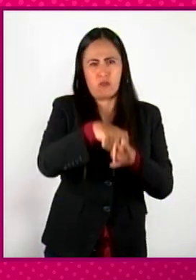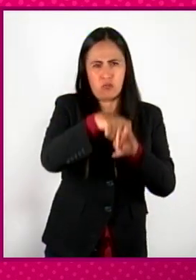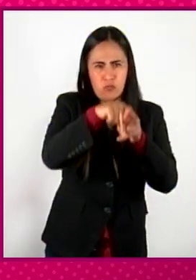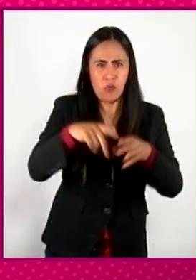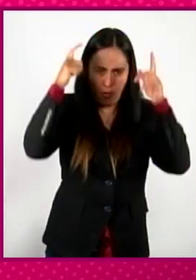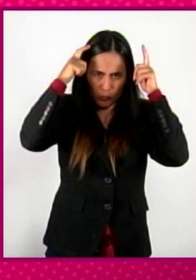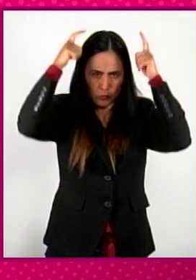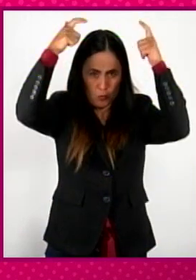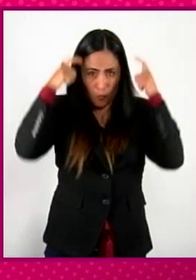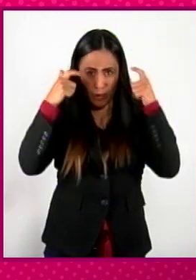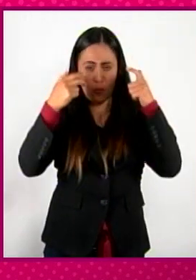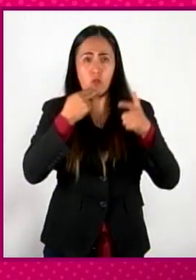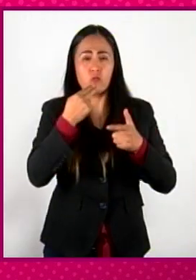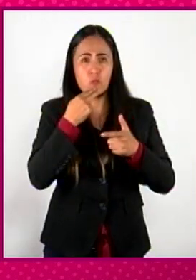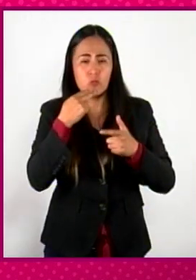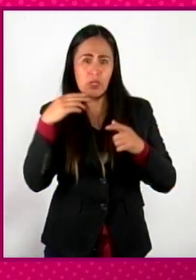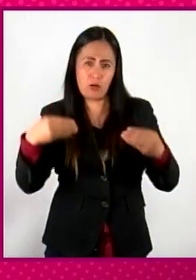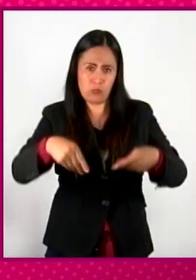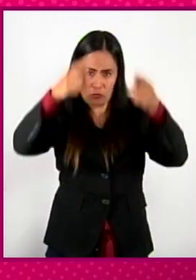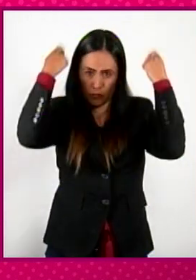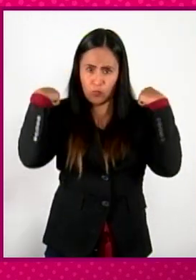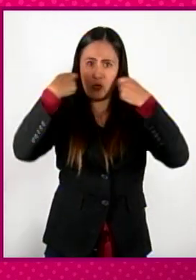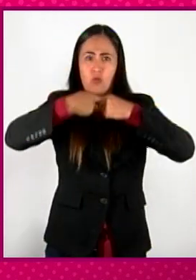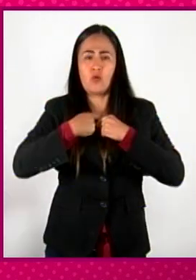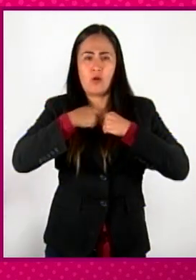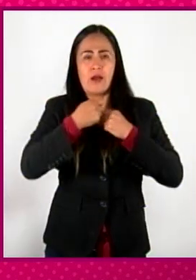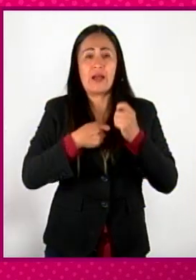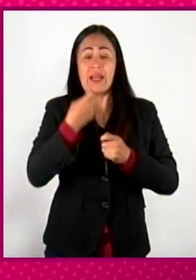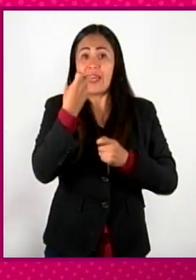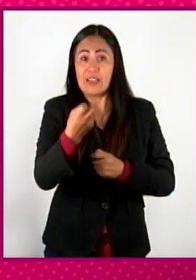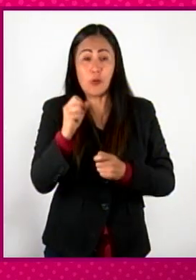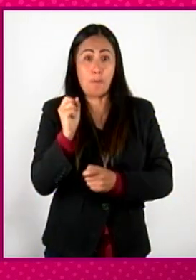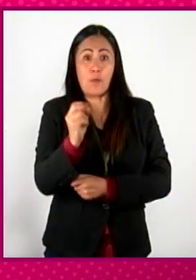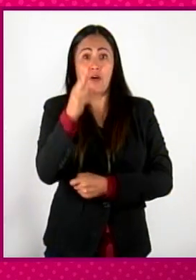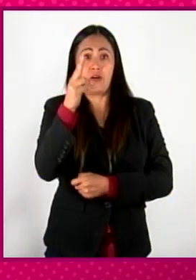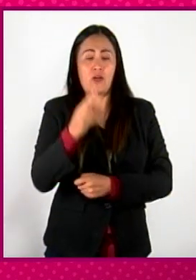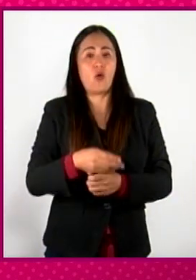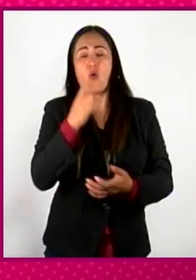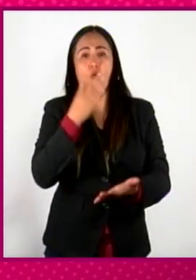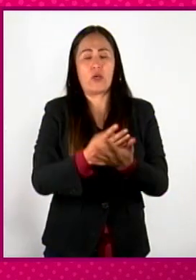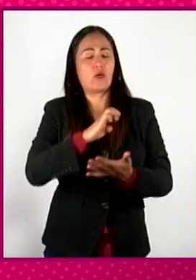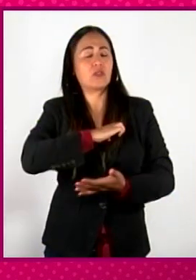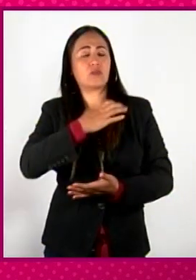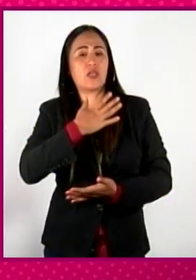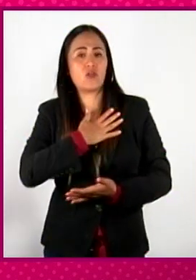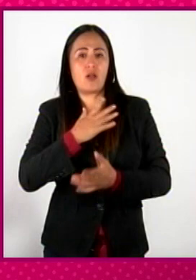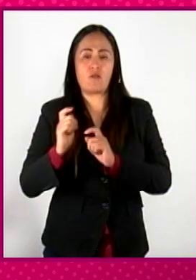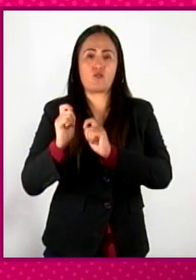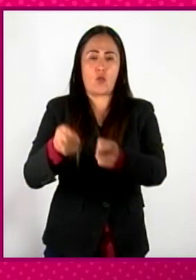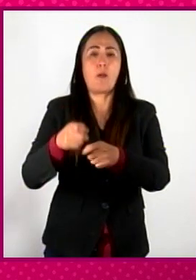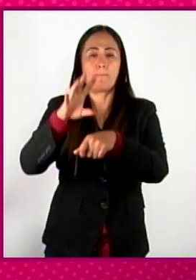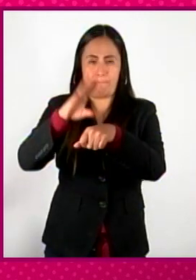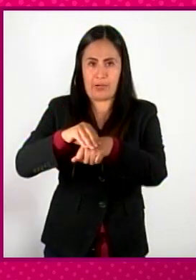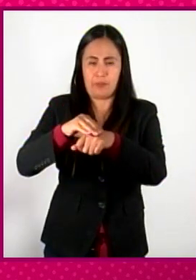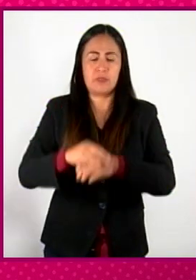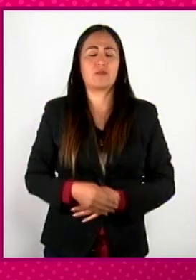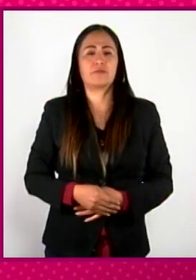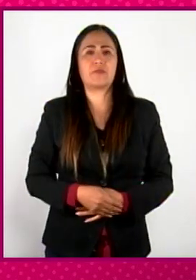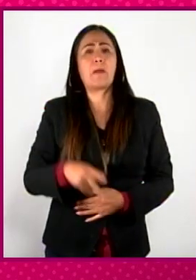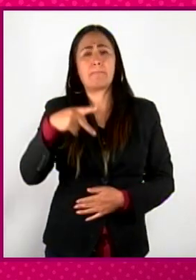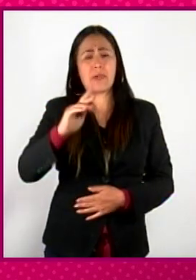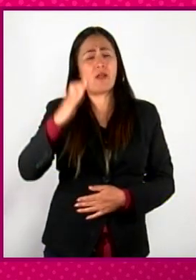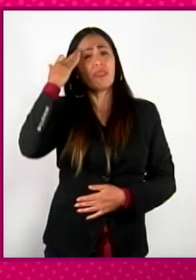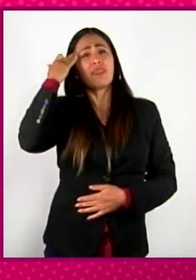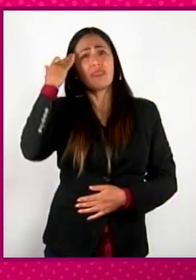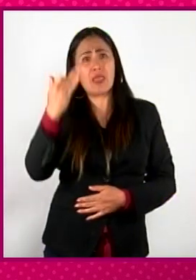sombrero, para traer capa, que eran privilegios que se daban nada más a los caballeros o a los españoles. Y todavía tardó